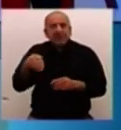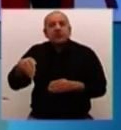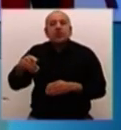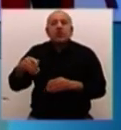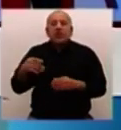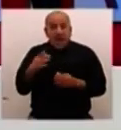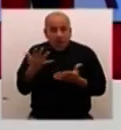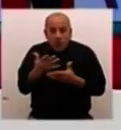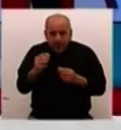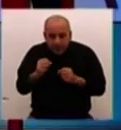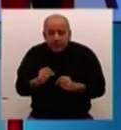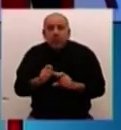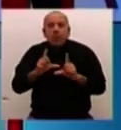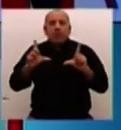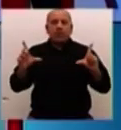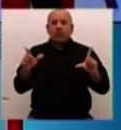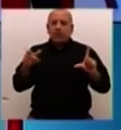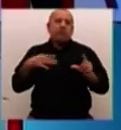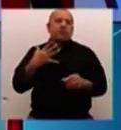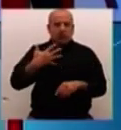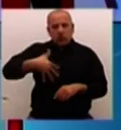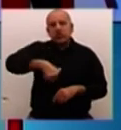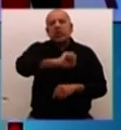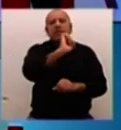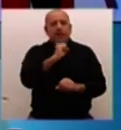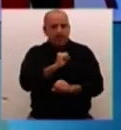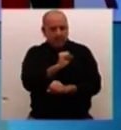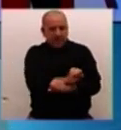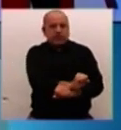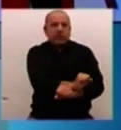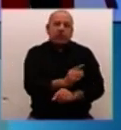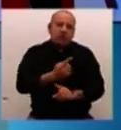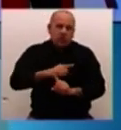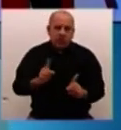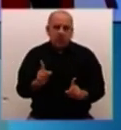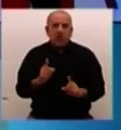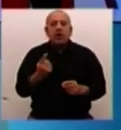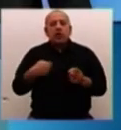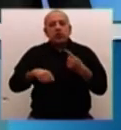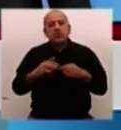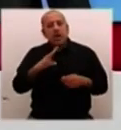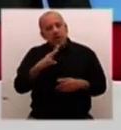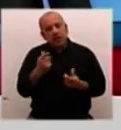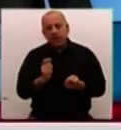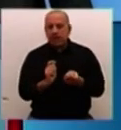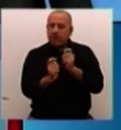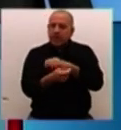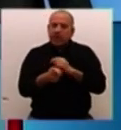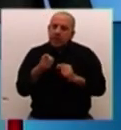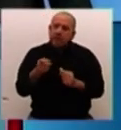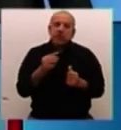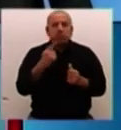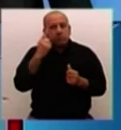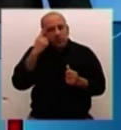acuerdo va a ser muy complejo. Está claro que el acuerdo fue rechazado por la población y por lo tanto, algo hay que cambiar. Por ahí están las claves y,